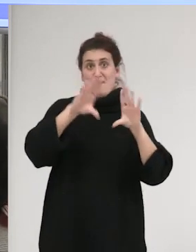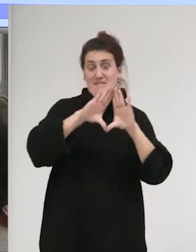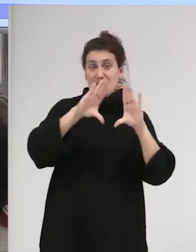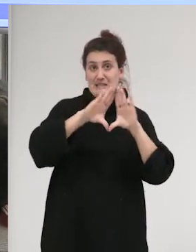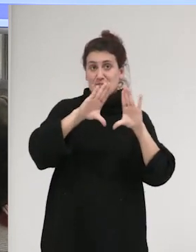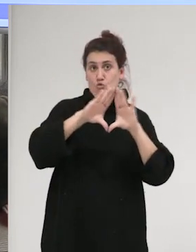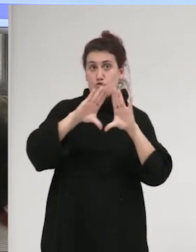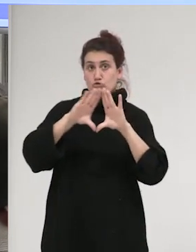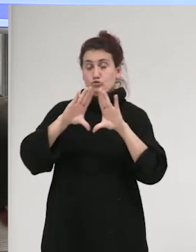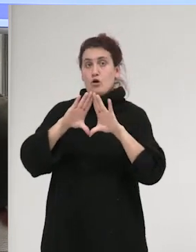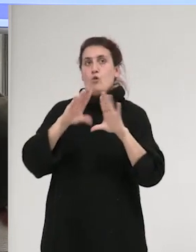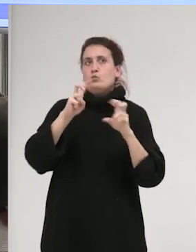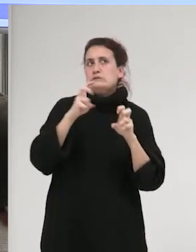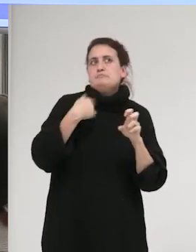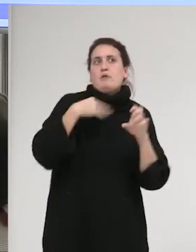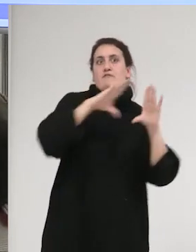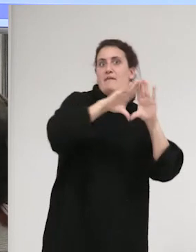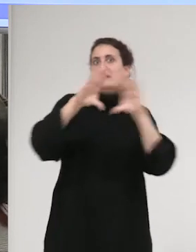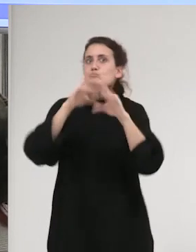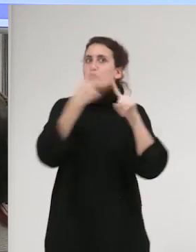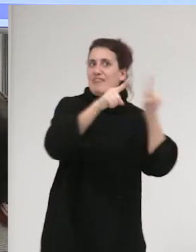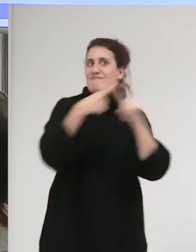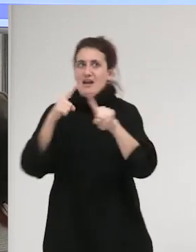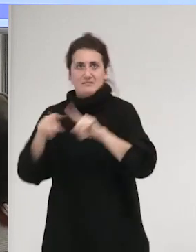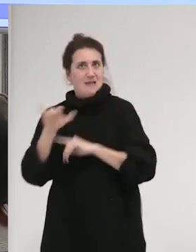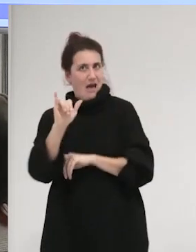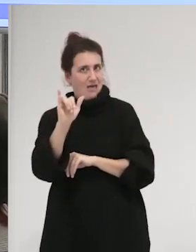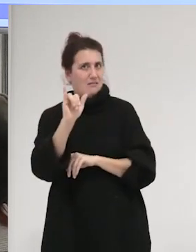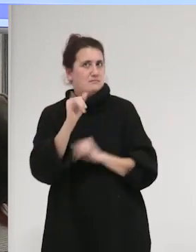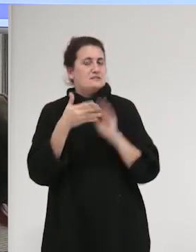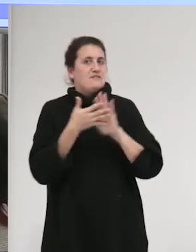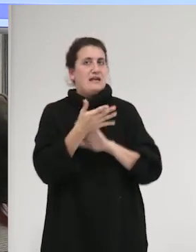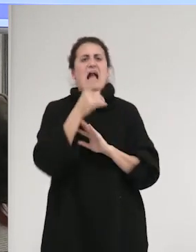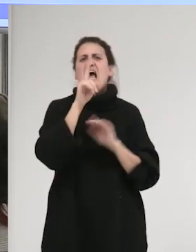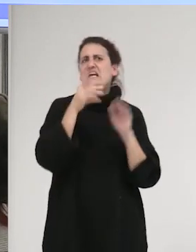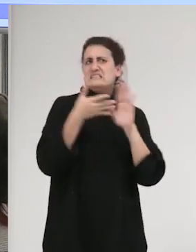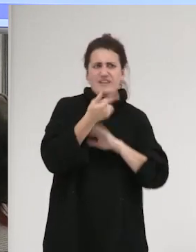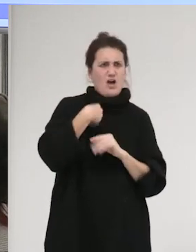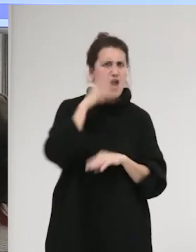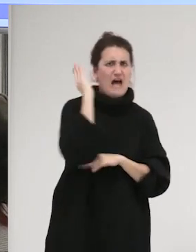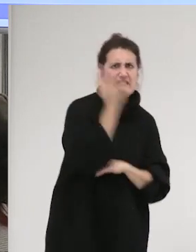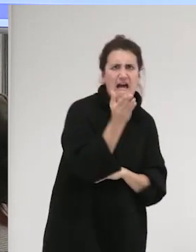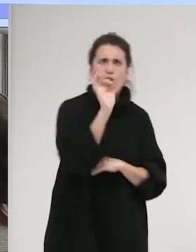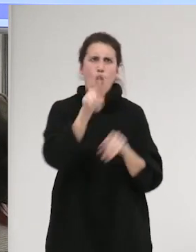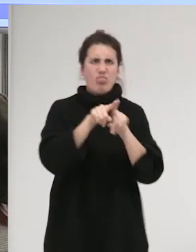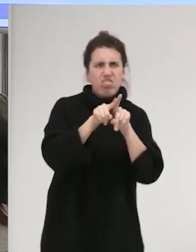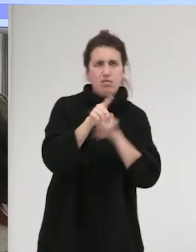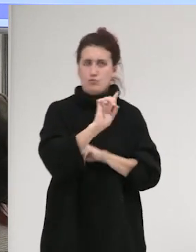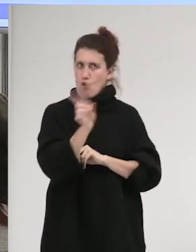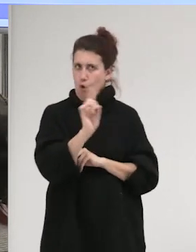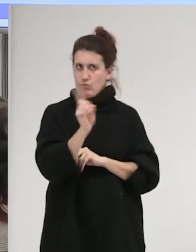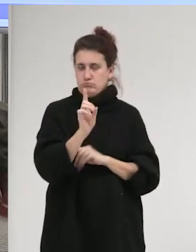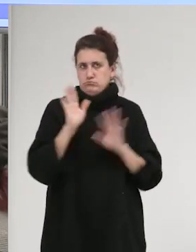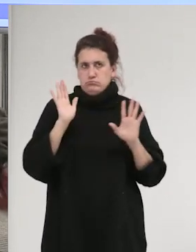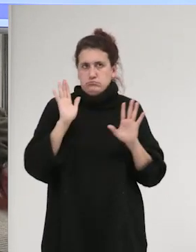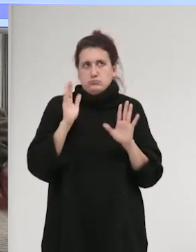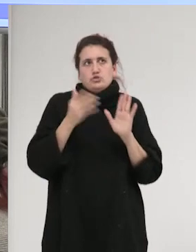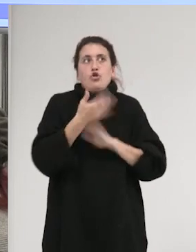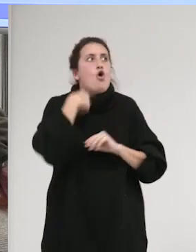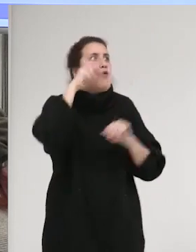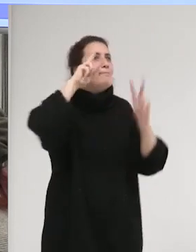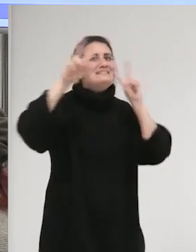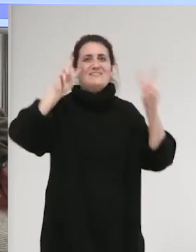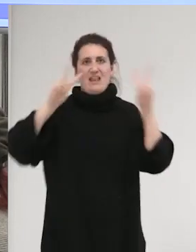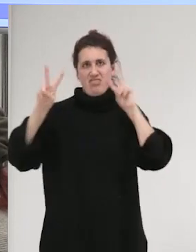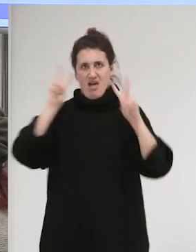hay posiciones diversas. Y eso no implica acritud, ni ataque, ni nada por el estilo. Eso implica simplemente el visibilizar